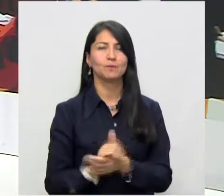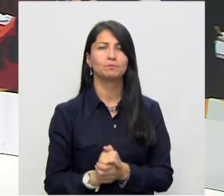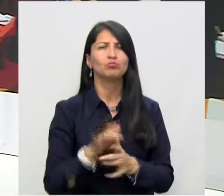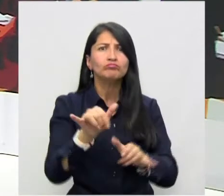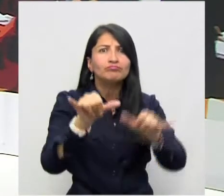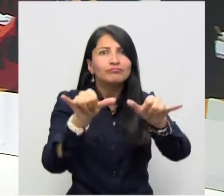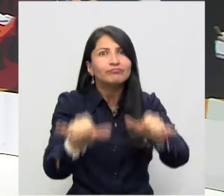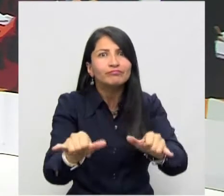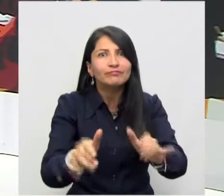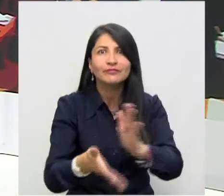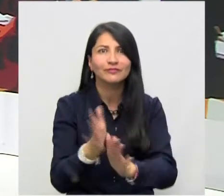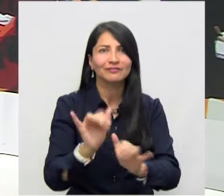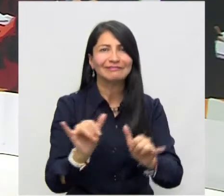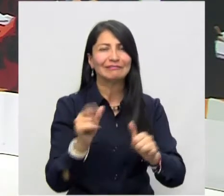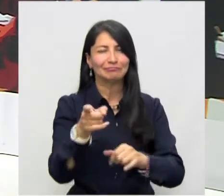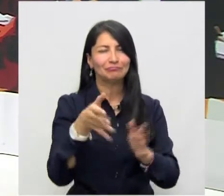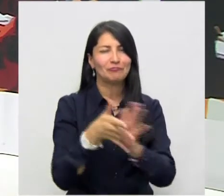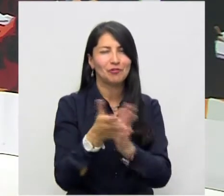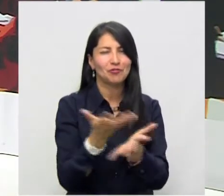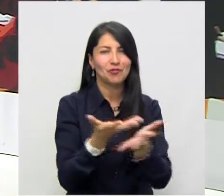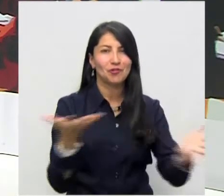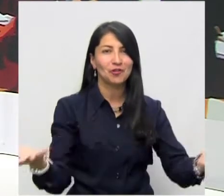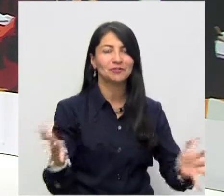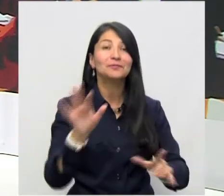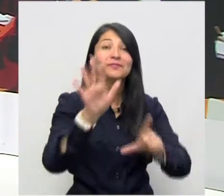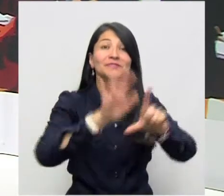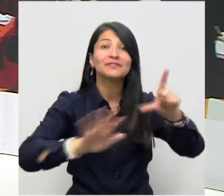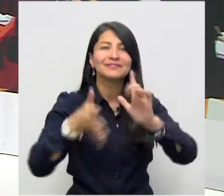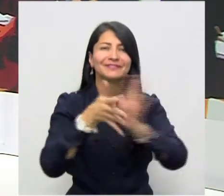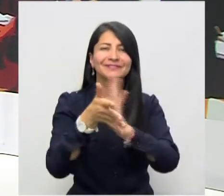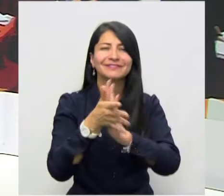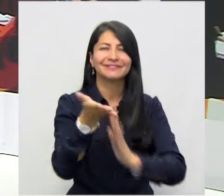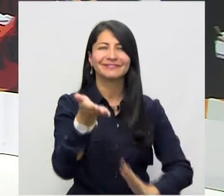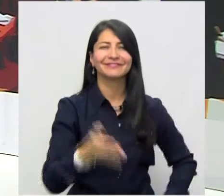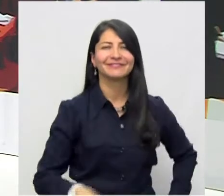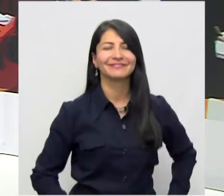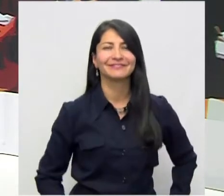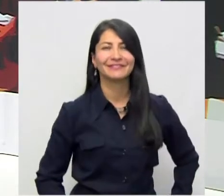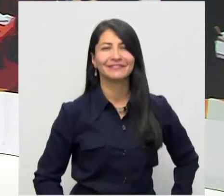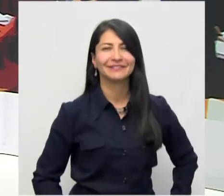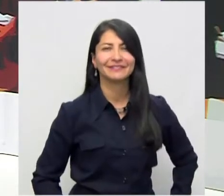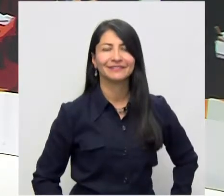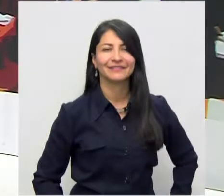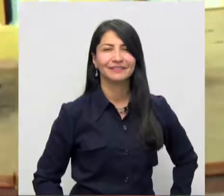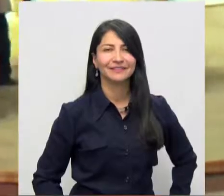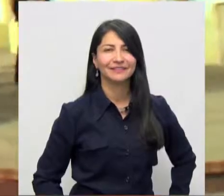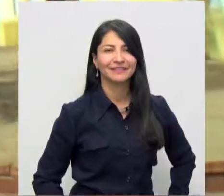se vayan. Todavía tenemos mucho más para contarles. Los dejamos con nuestro clip informativo.